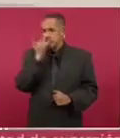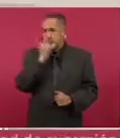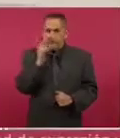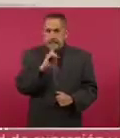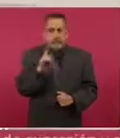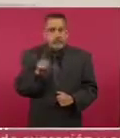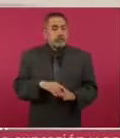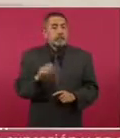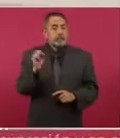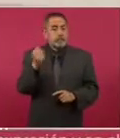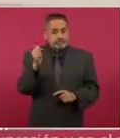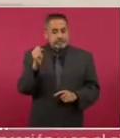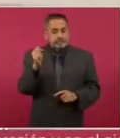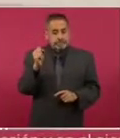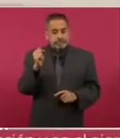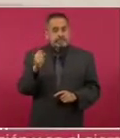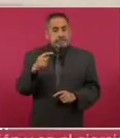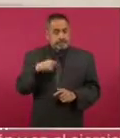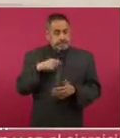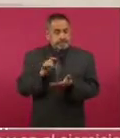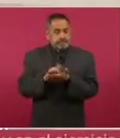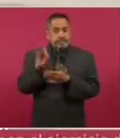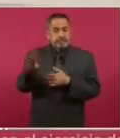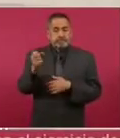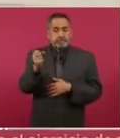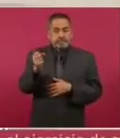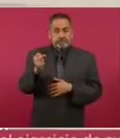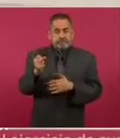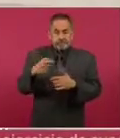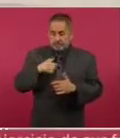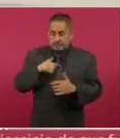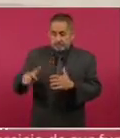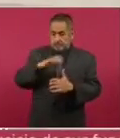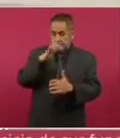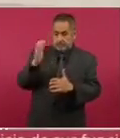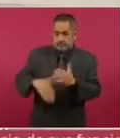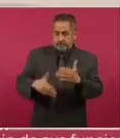Septiembre, antes de que yo termine,